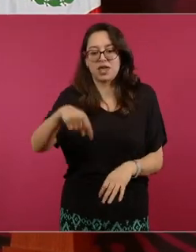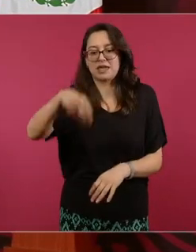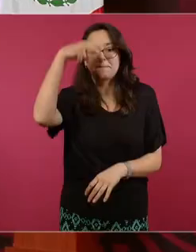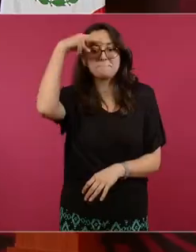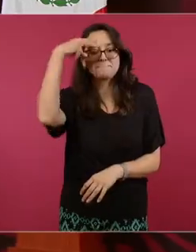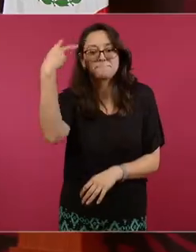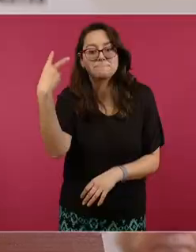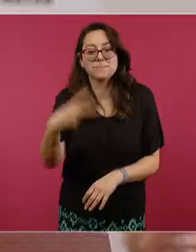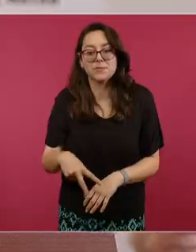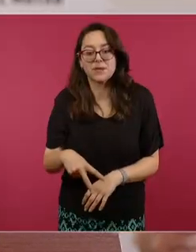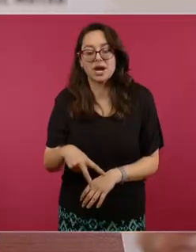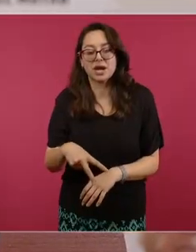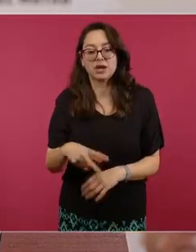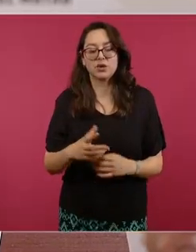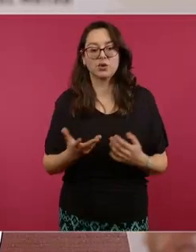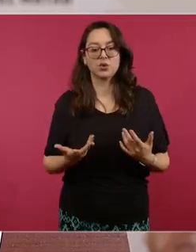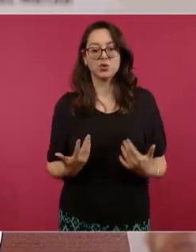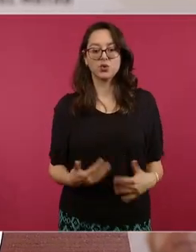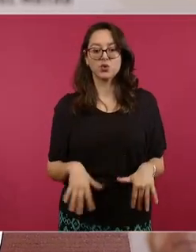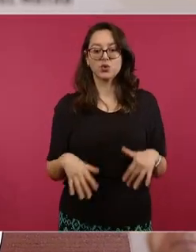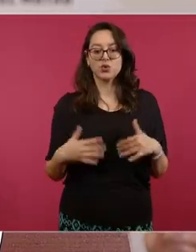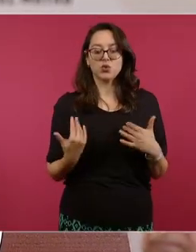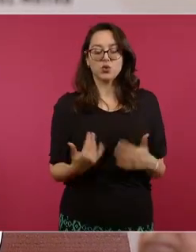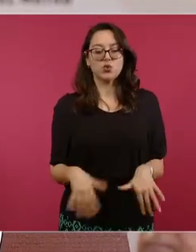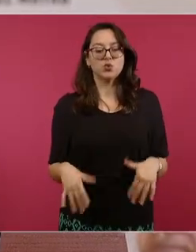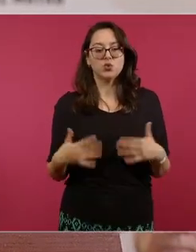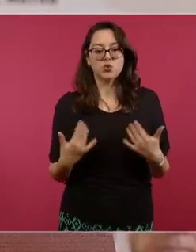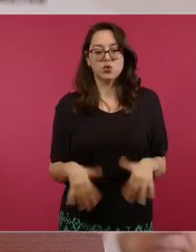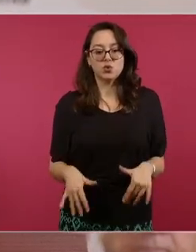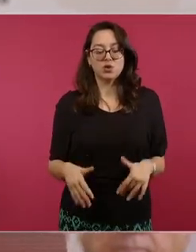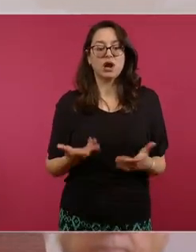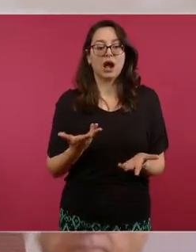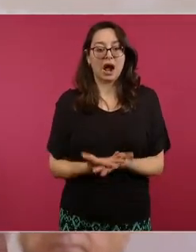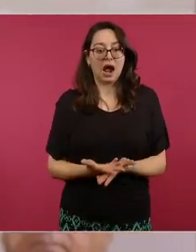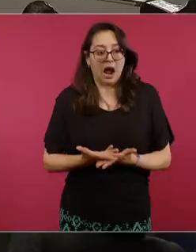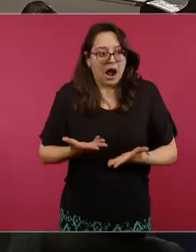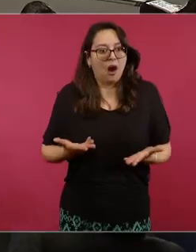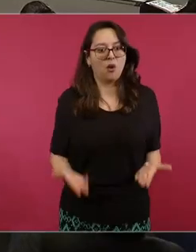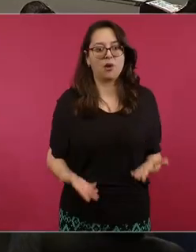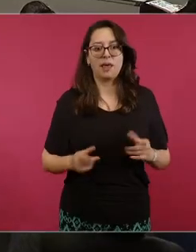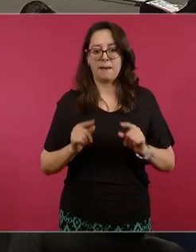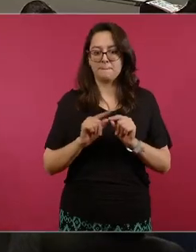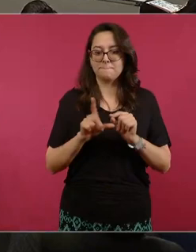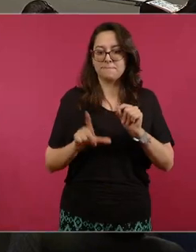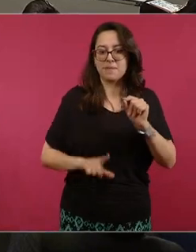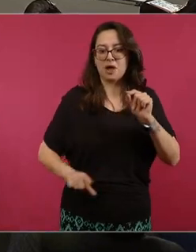y México lo que es ahora nuestro país